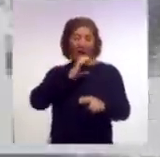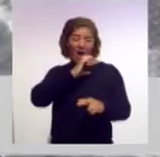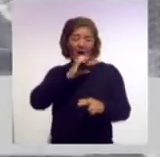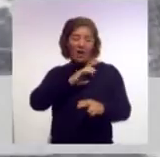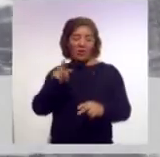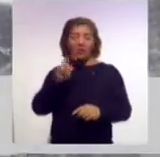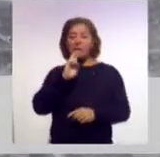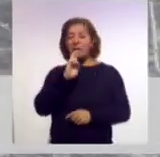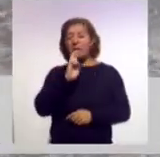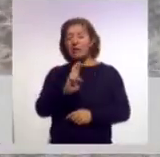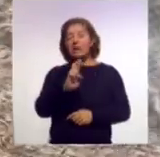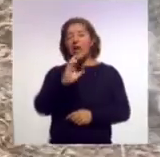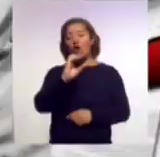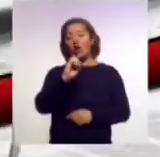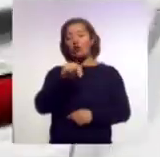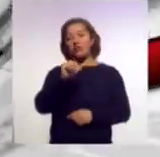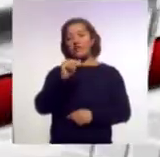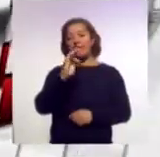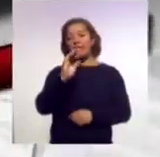reporta Conafor.